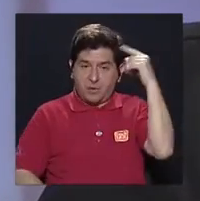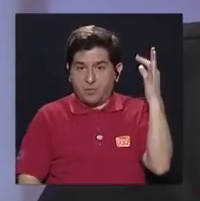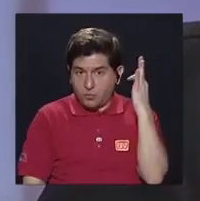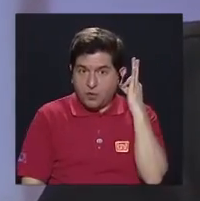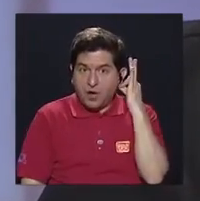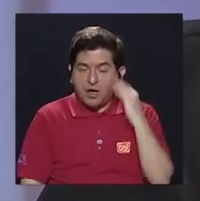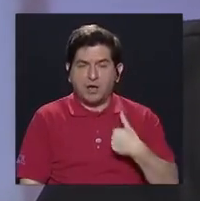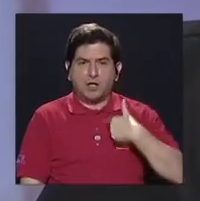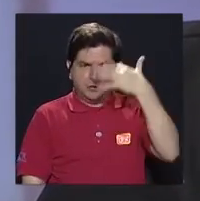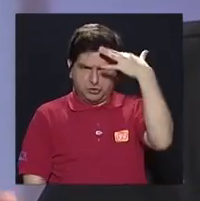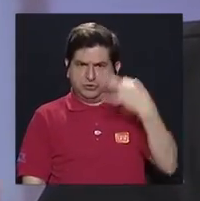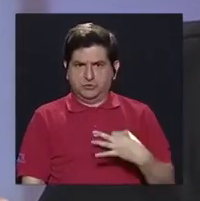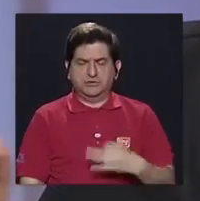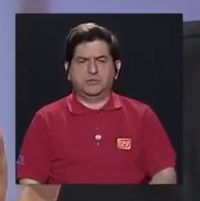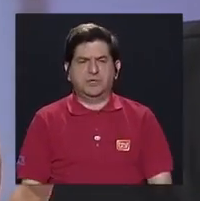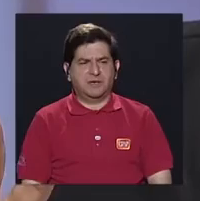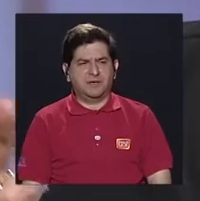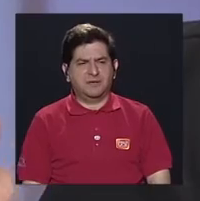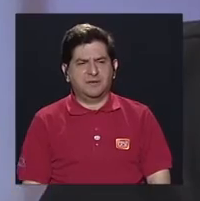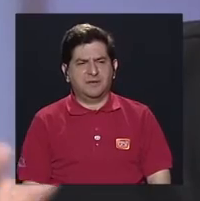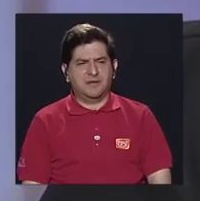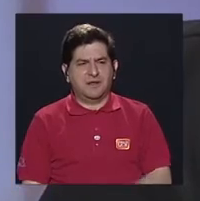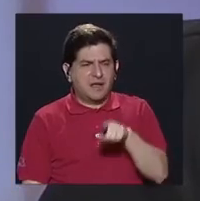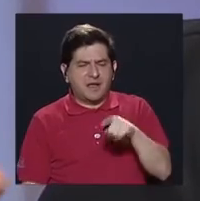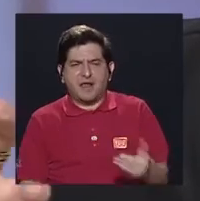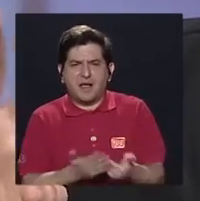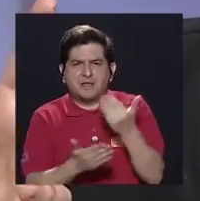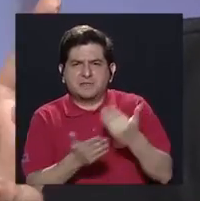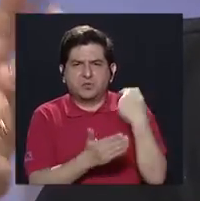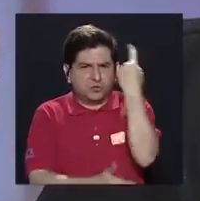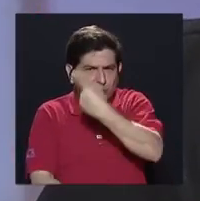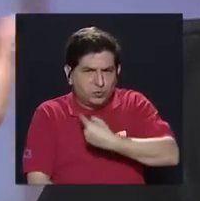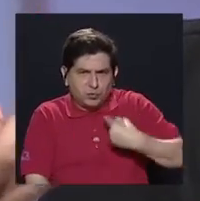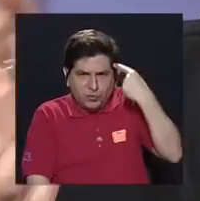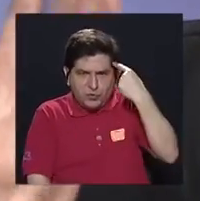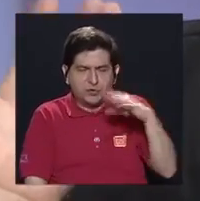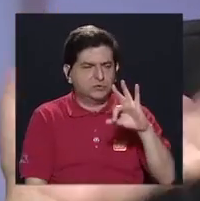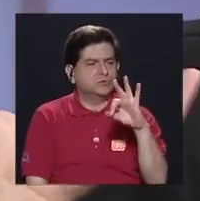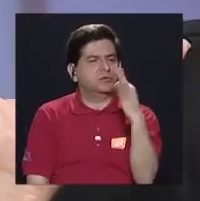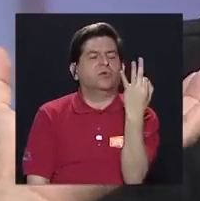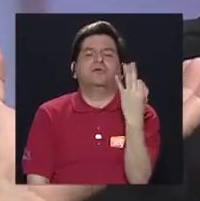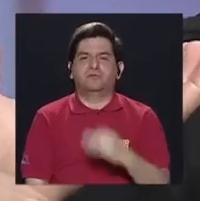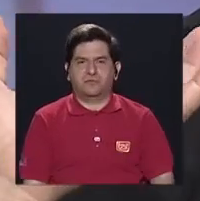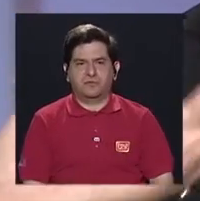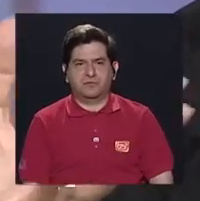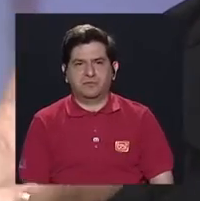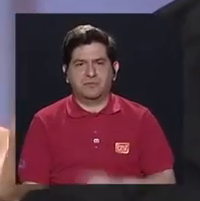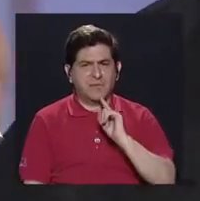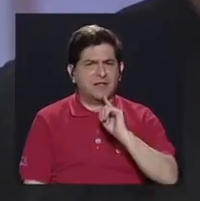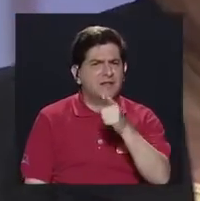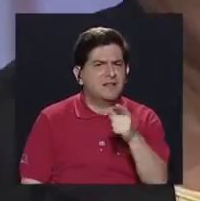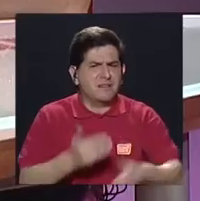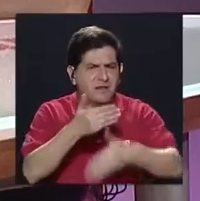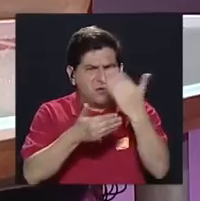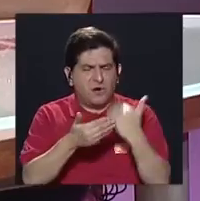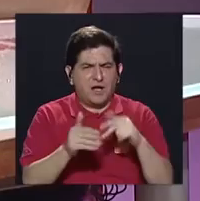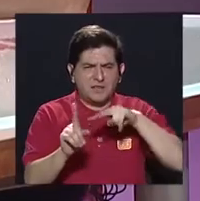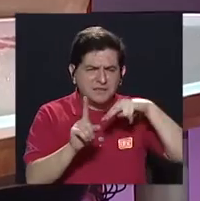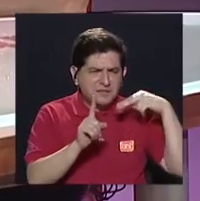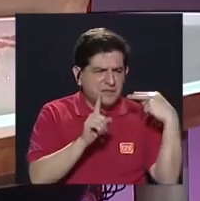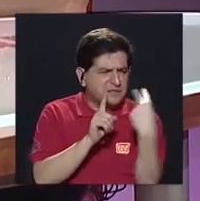Creo que ahí, ese nuevo rostro, esa nueva manera, esa nueva, lo que vos decías, esa nueva visión, esa nueva